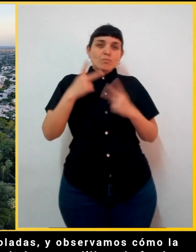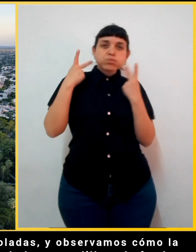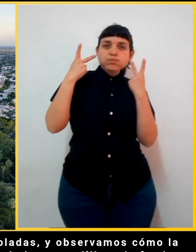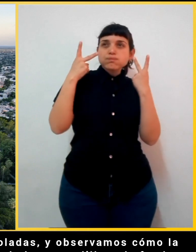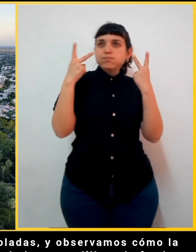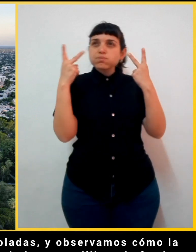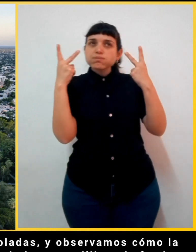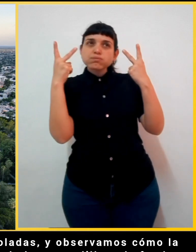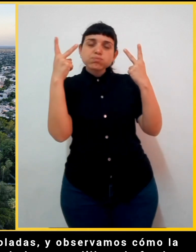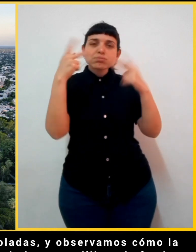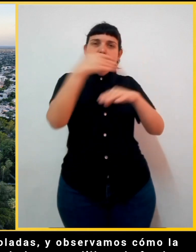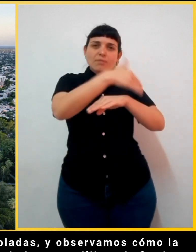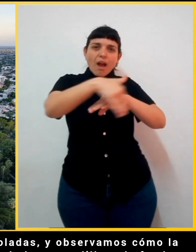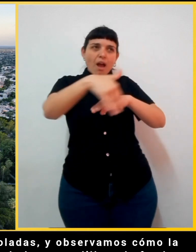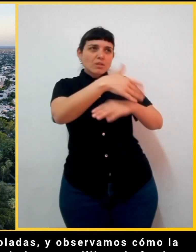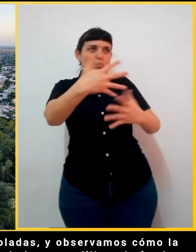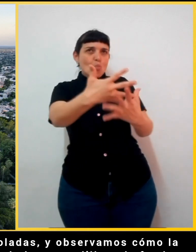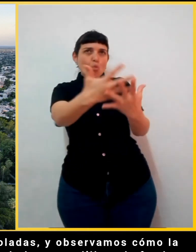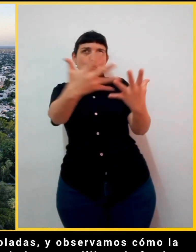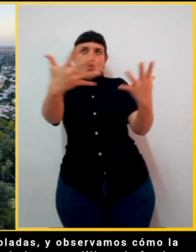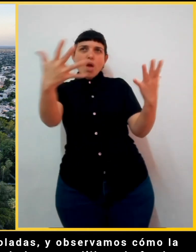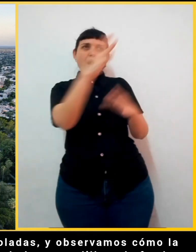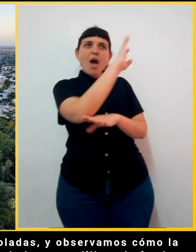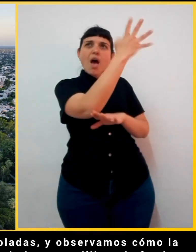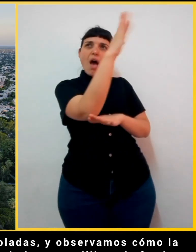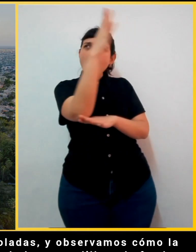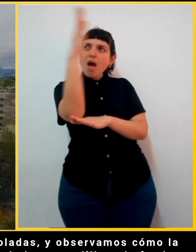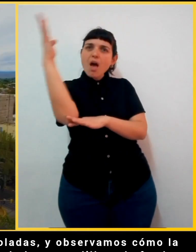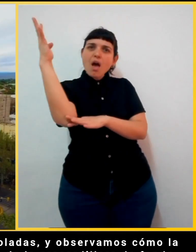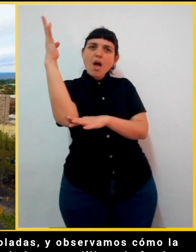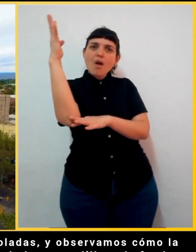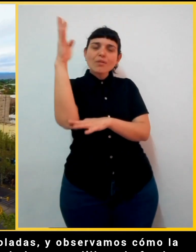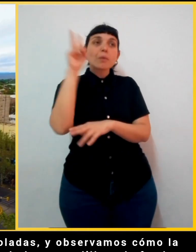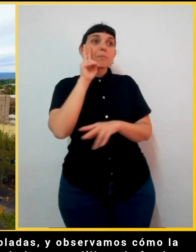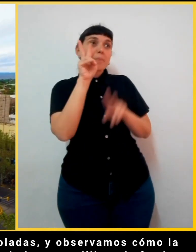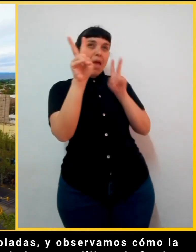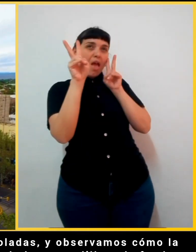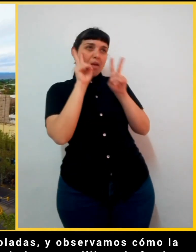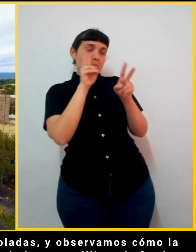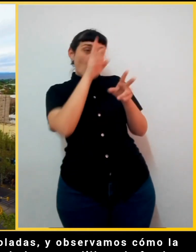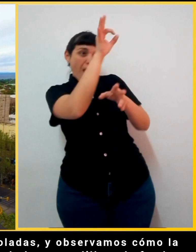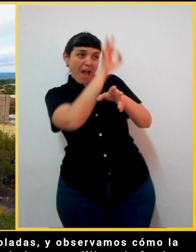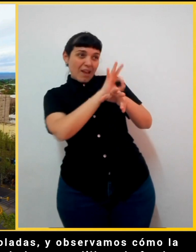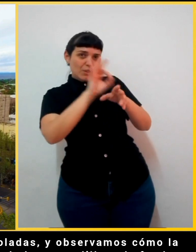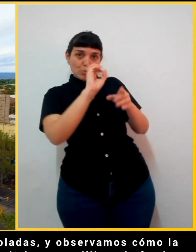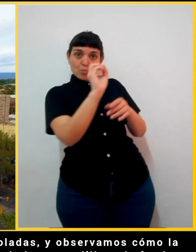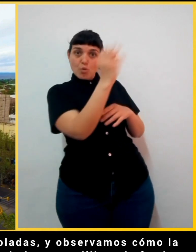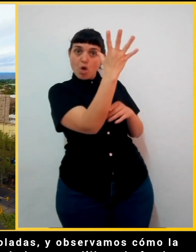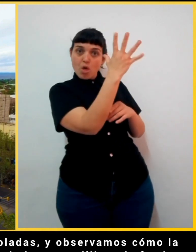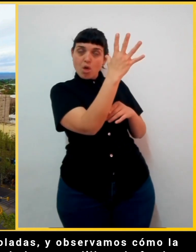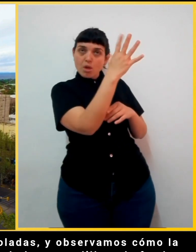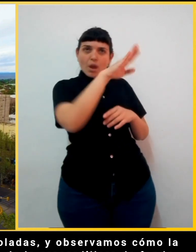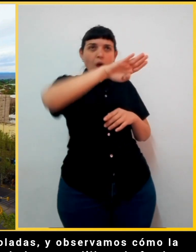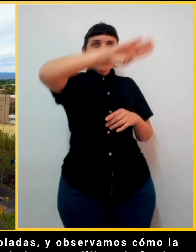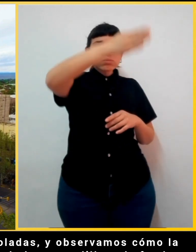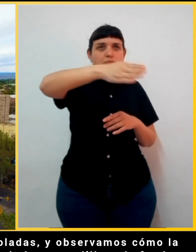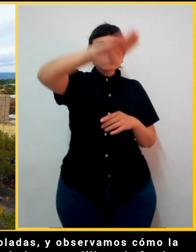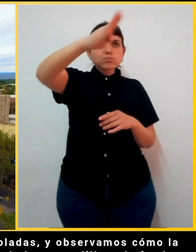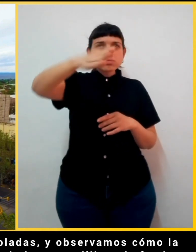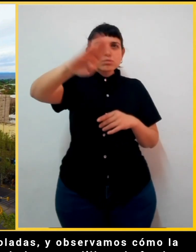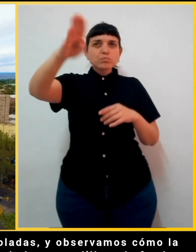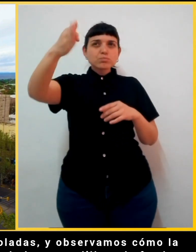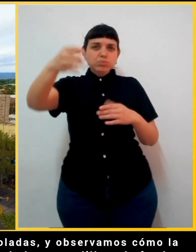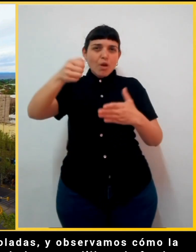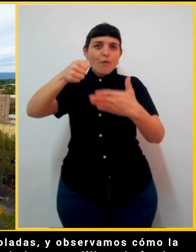por sus calles amplias y arboladas, y observamos cómo la arquitectura moderna se funde con el